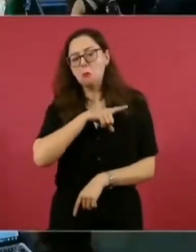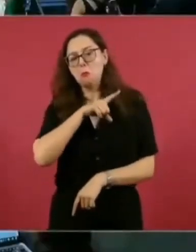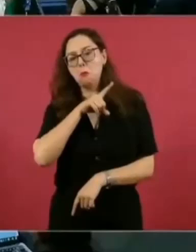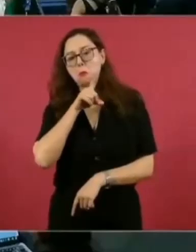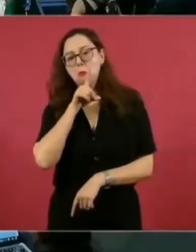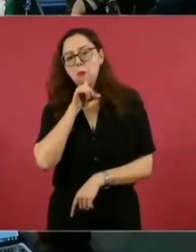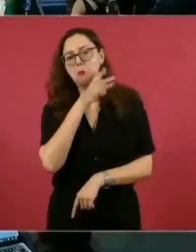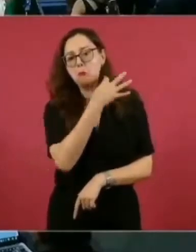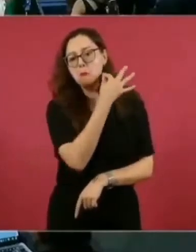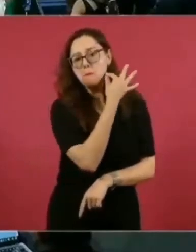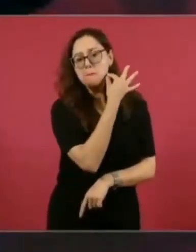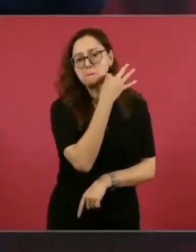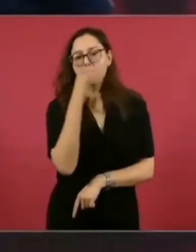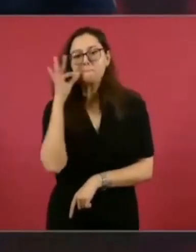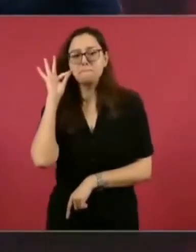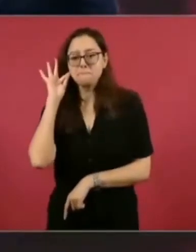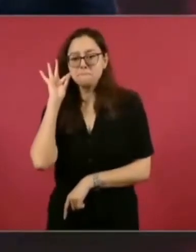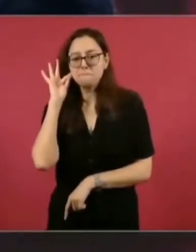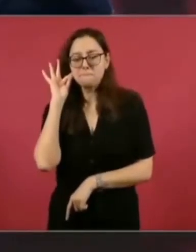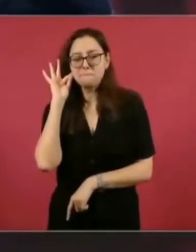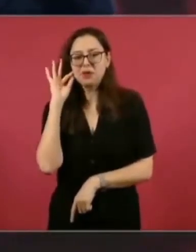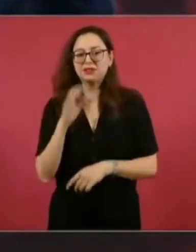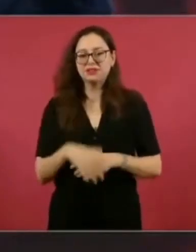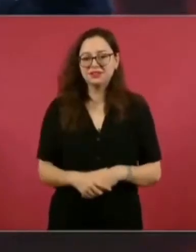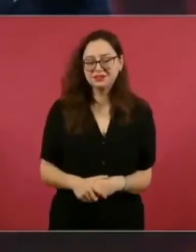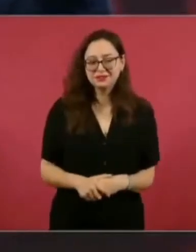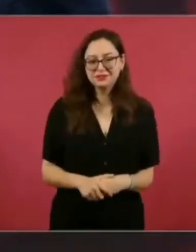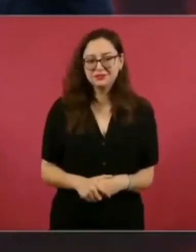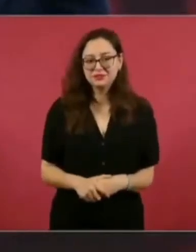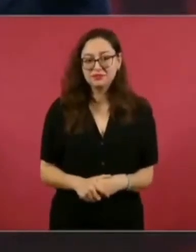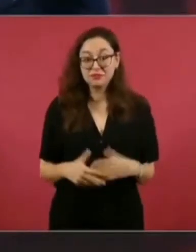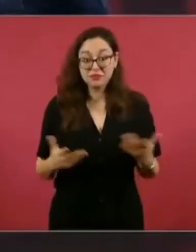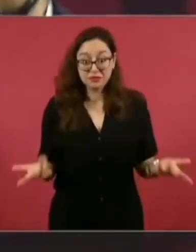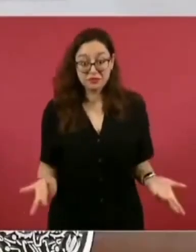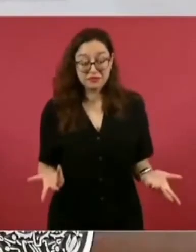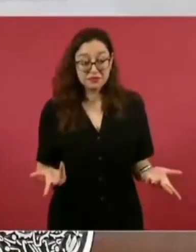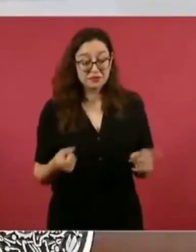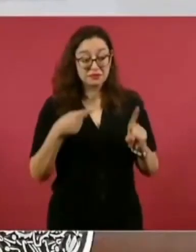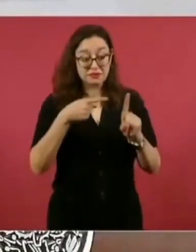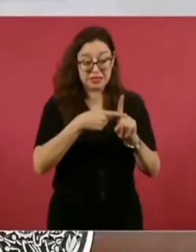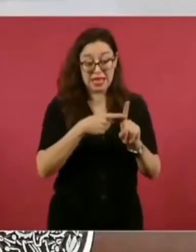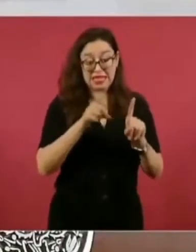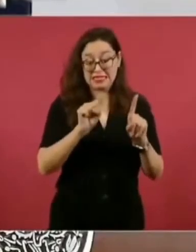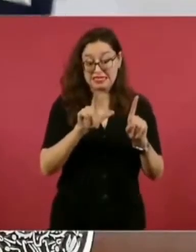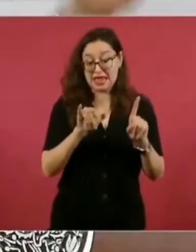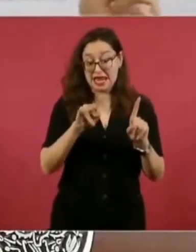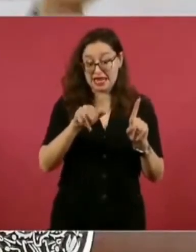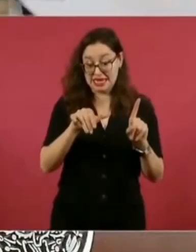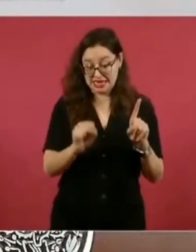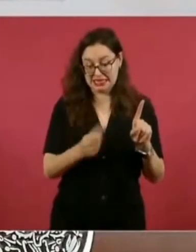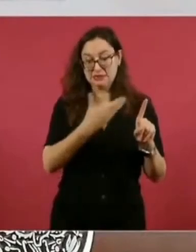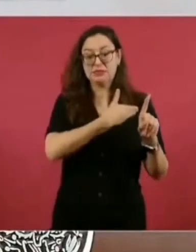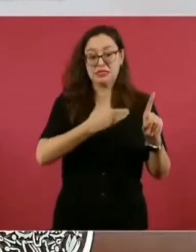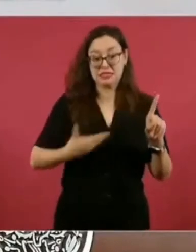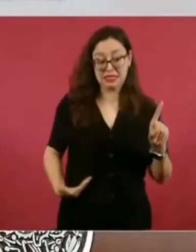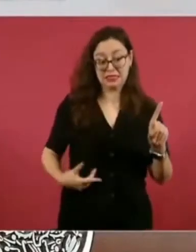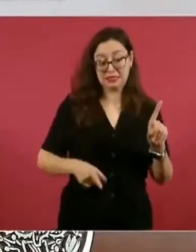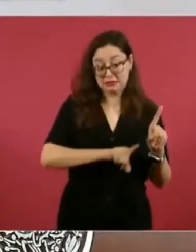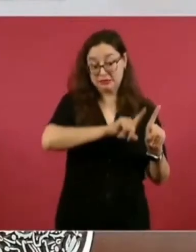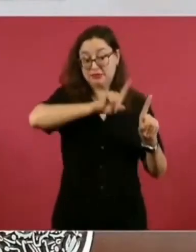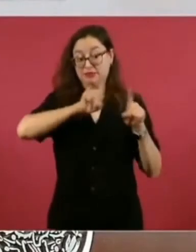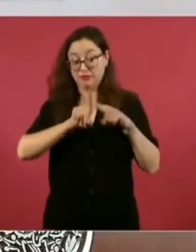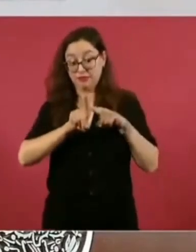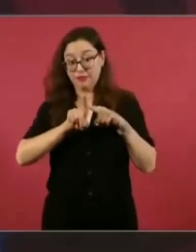Salinas presidente, secretario de educación y Ernesto Cedicho, reforma al artículo tercero de la